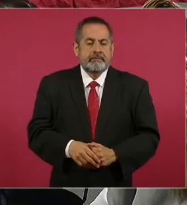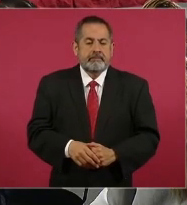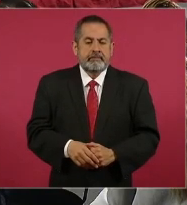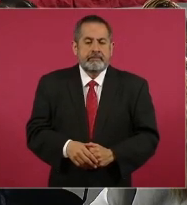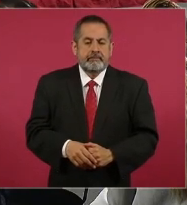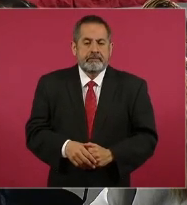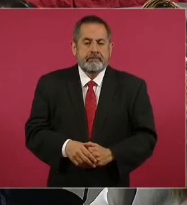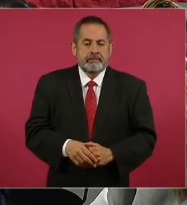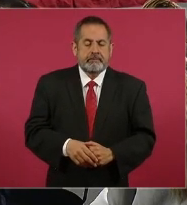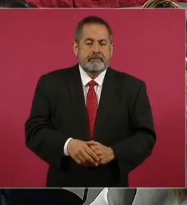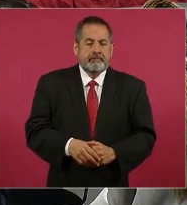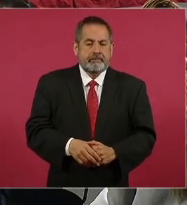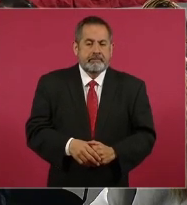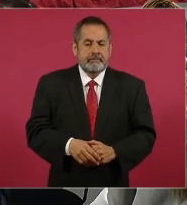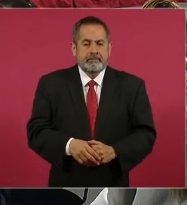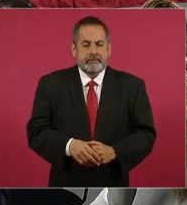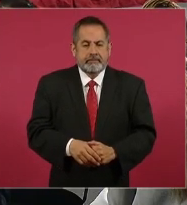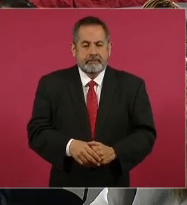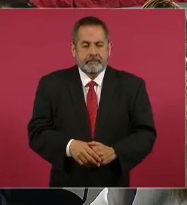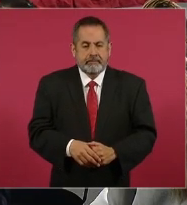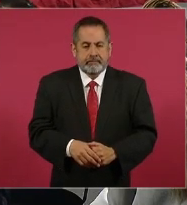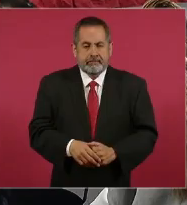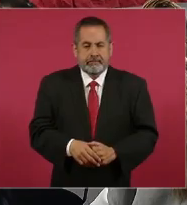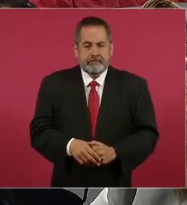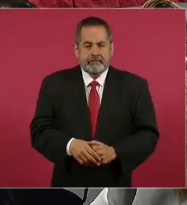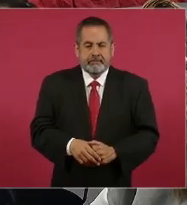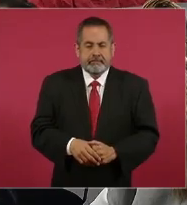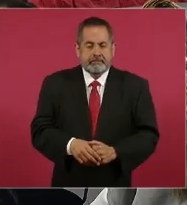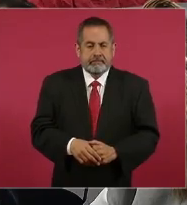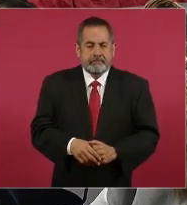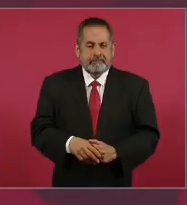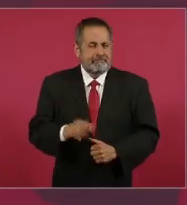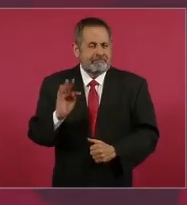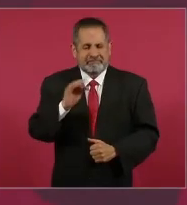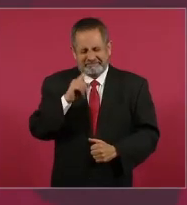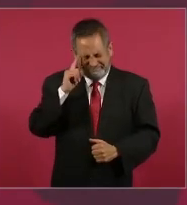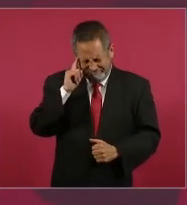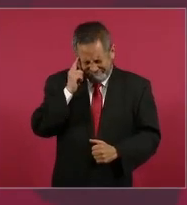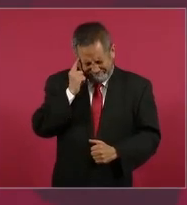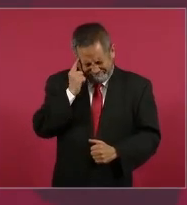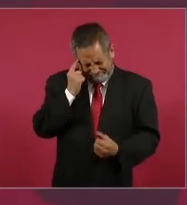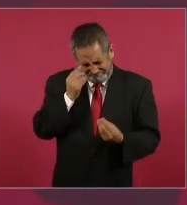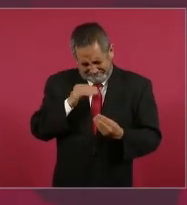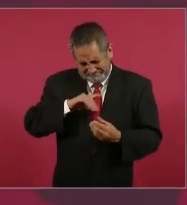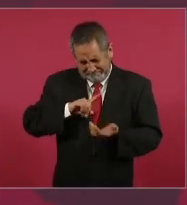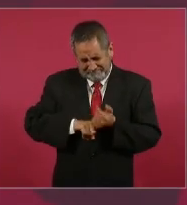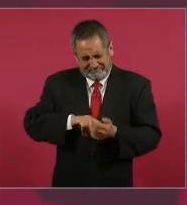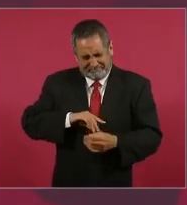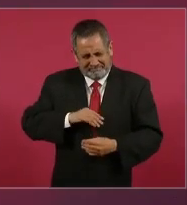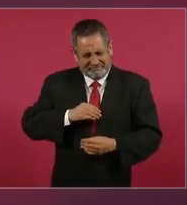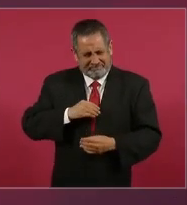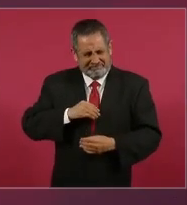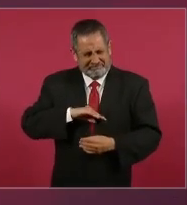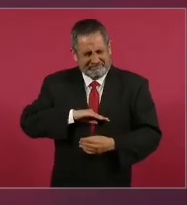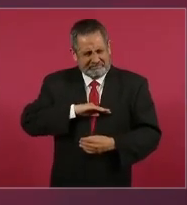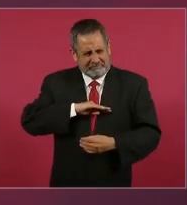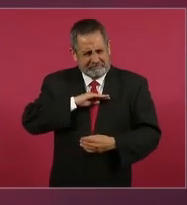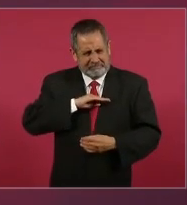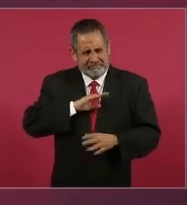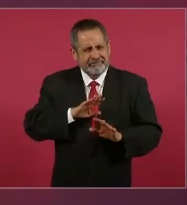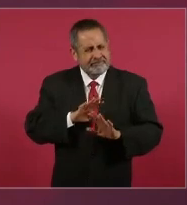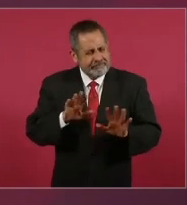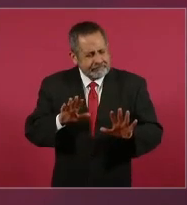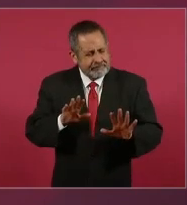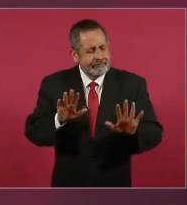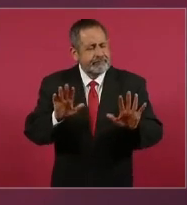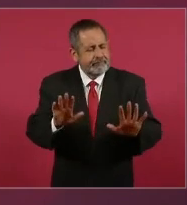Y por mucho enojo que haya, que